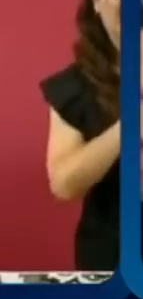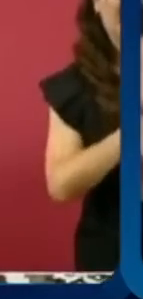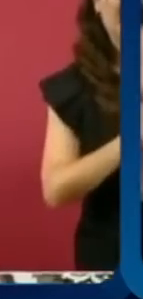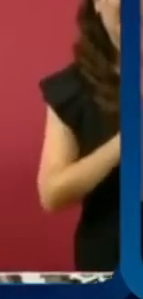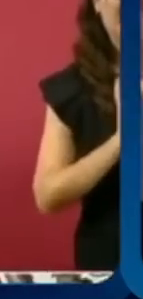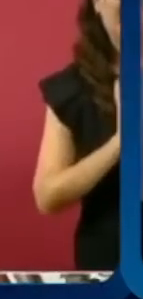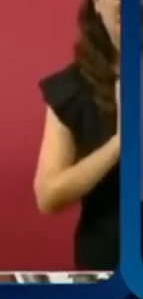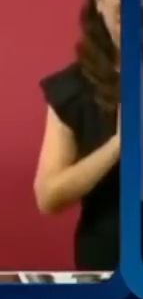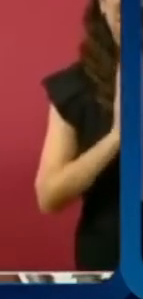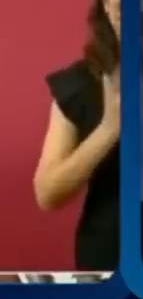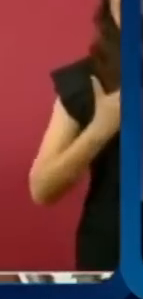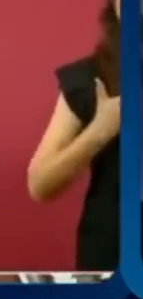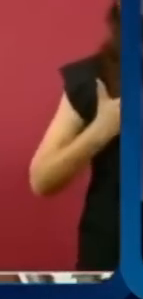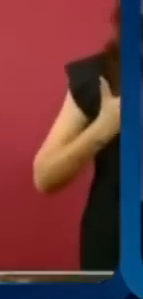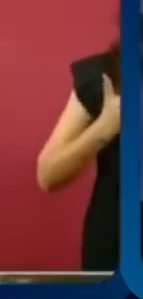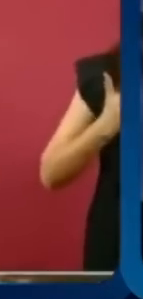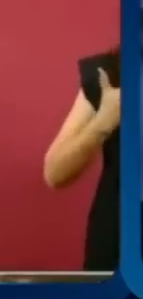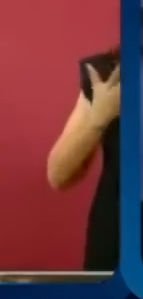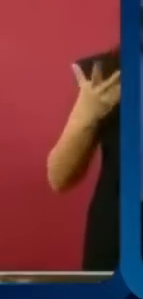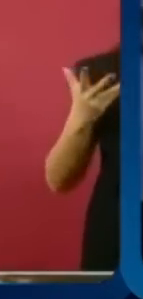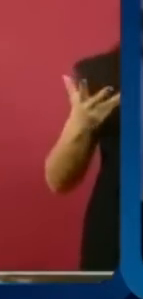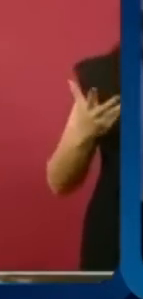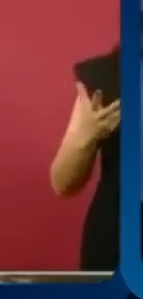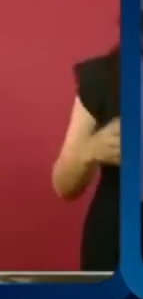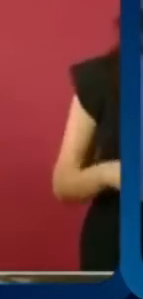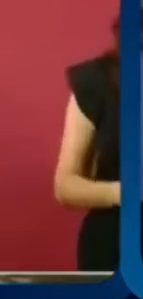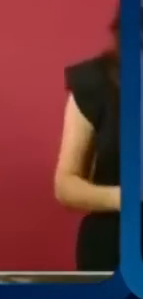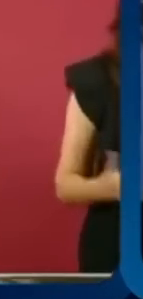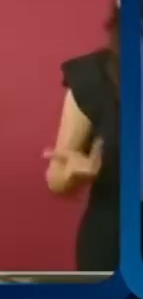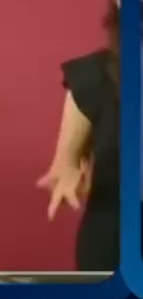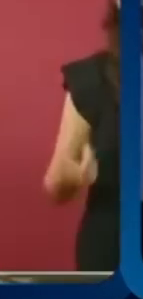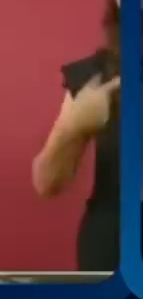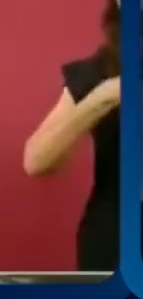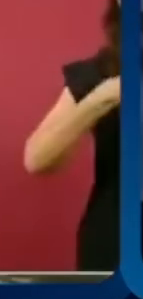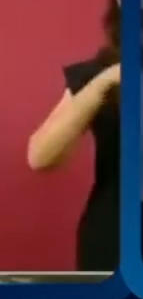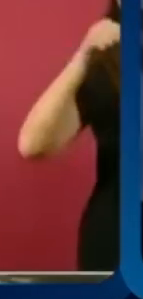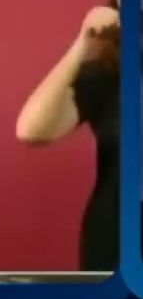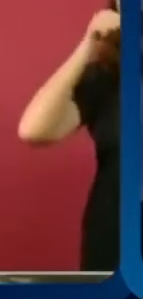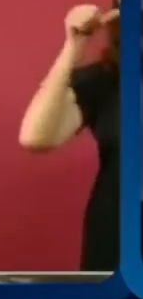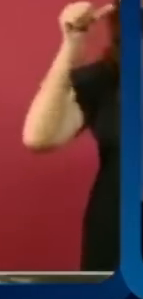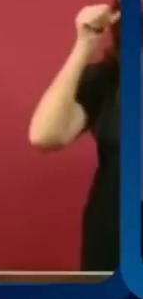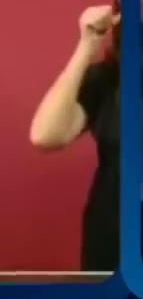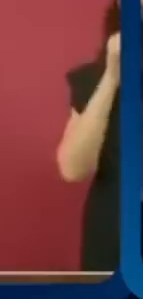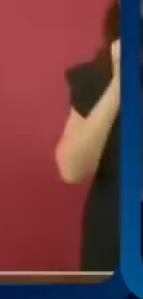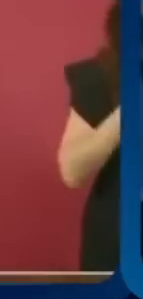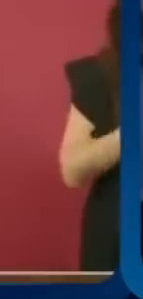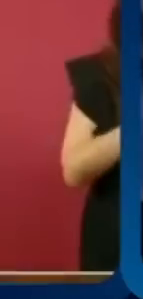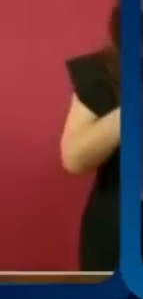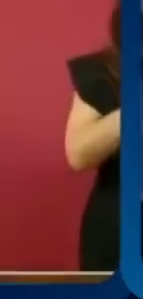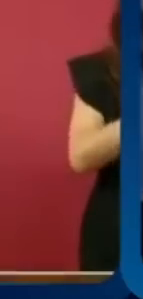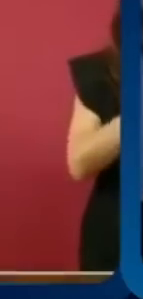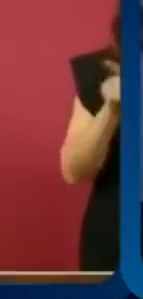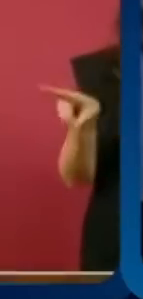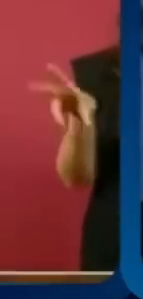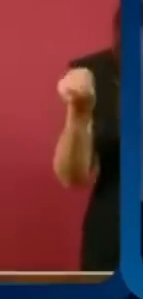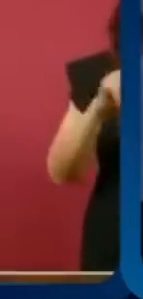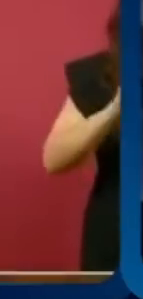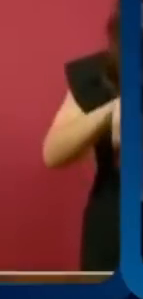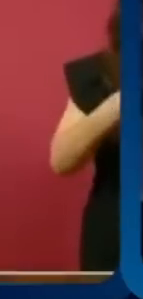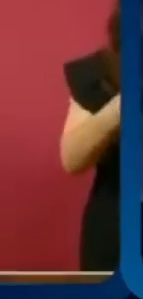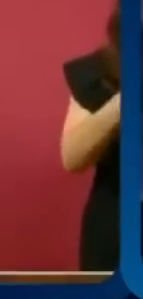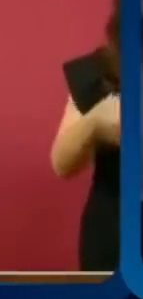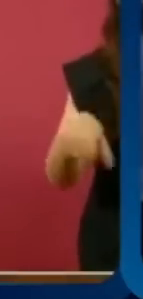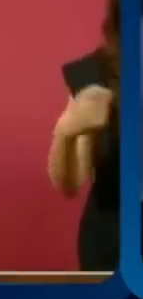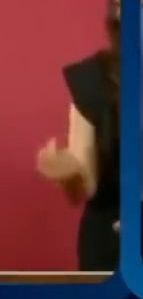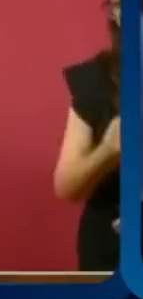de impuestos y el 20% se los da a esta nación. Sin embargo, llama la atención que justamente en la zona